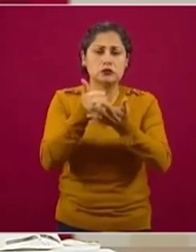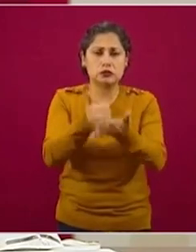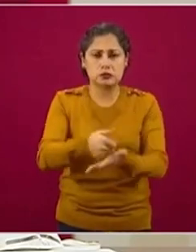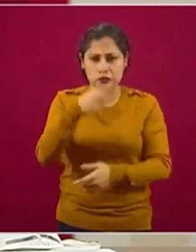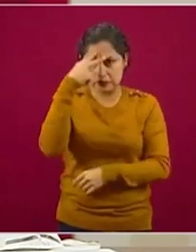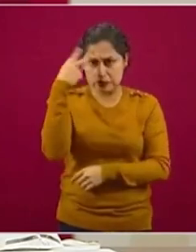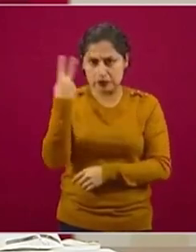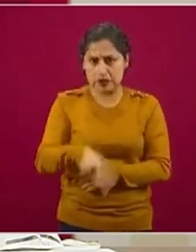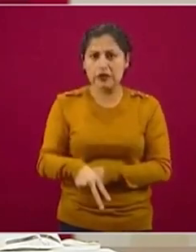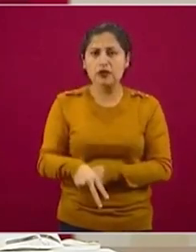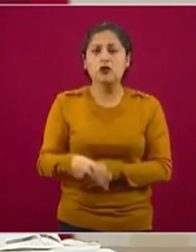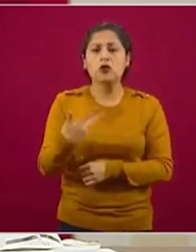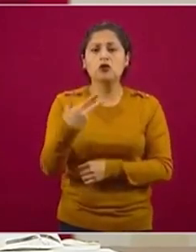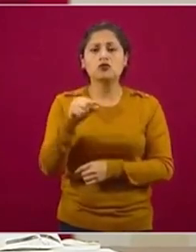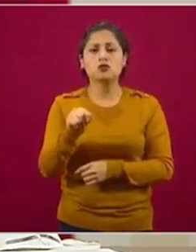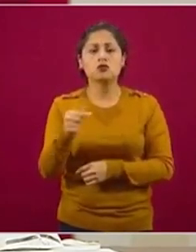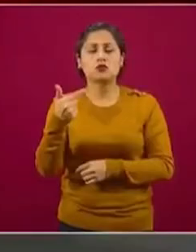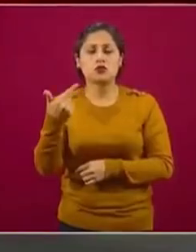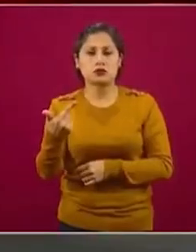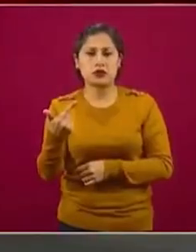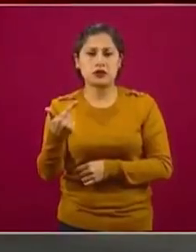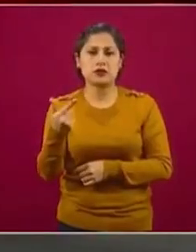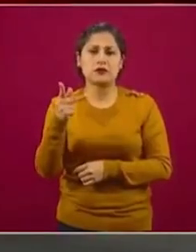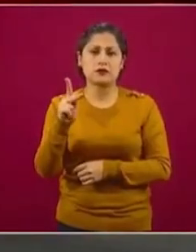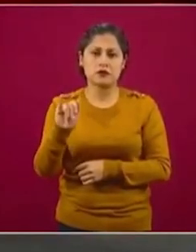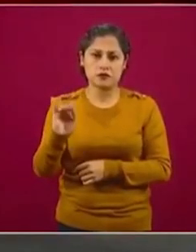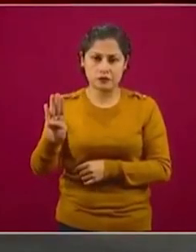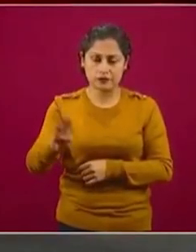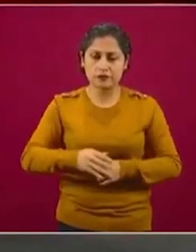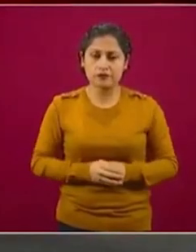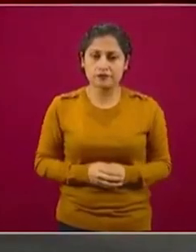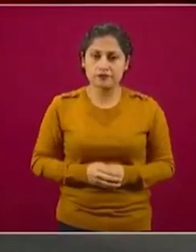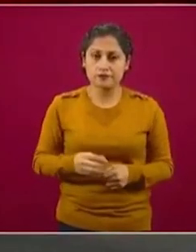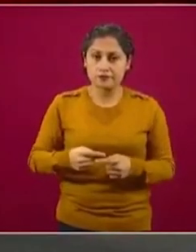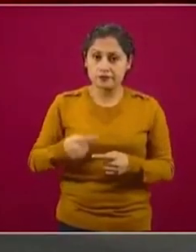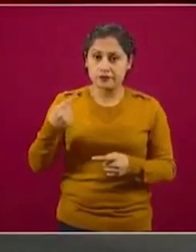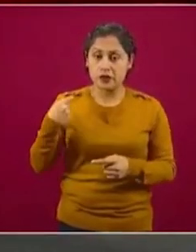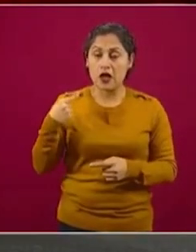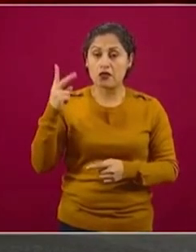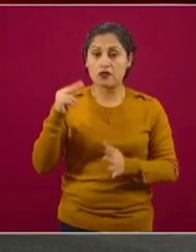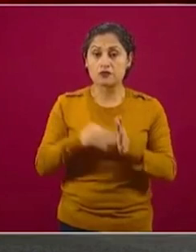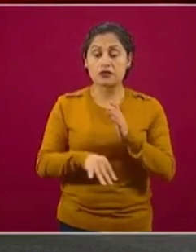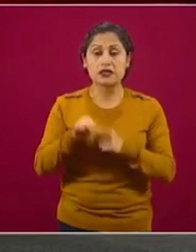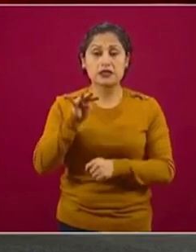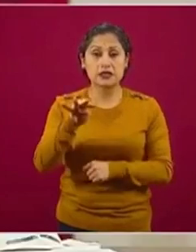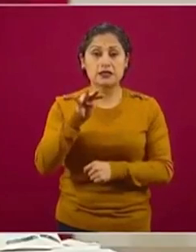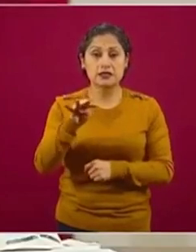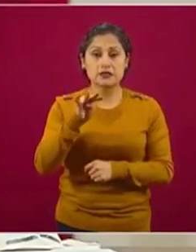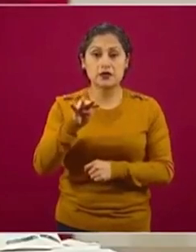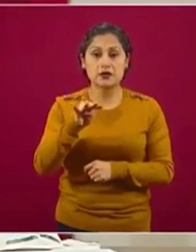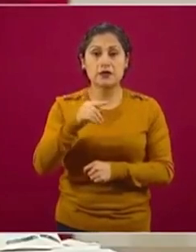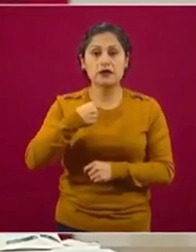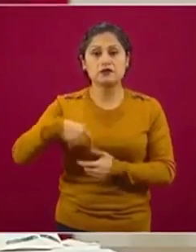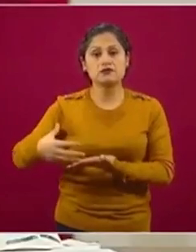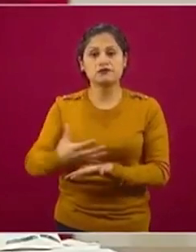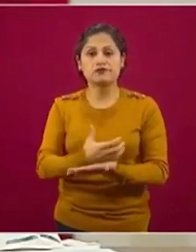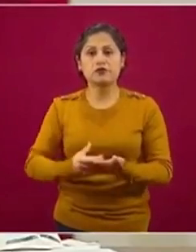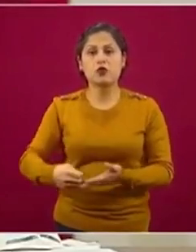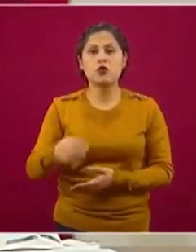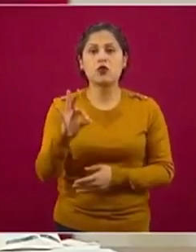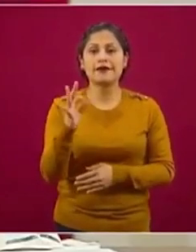Bruto de 8.7 por ciento. Al cierre del 2019 recibimos 45